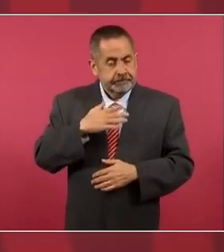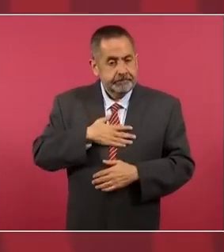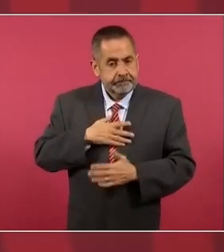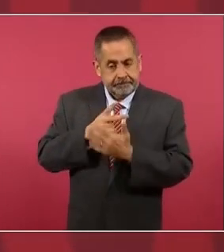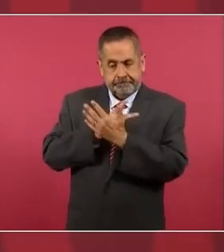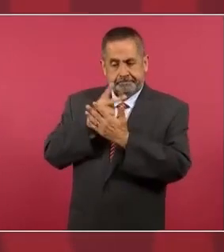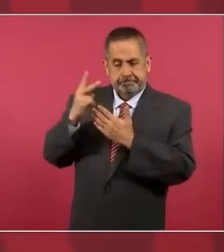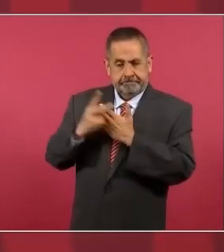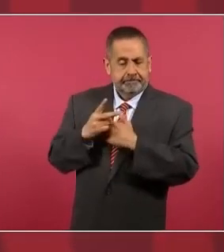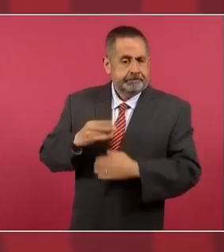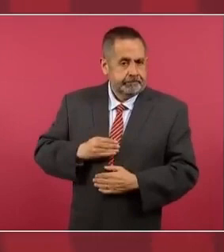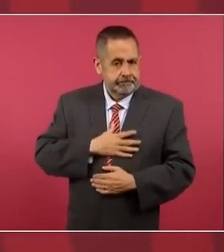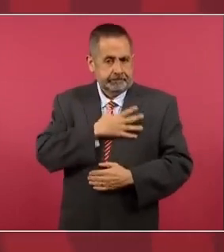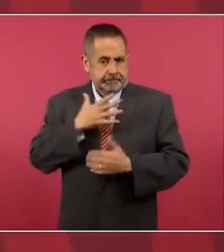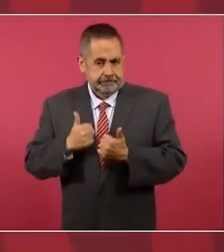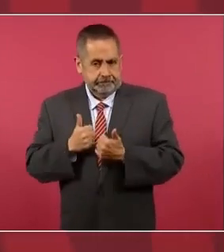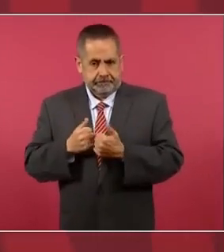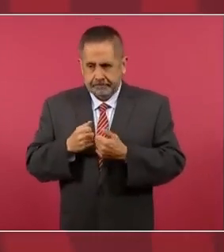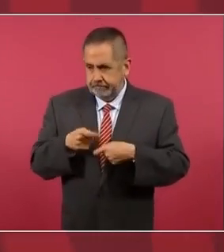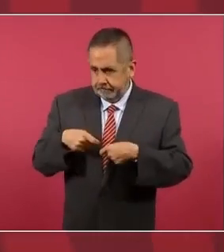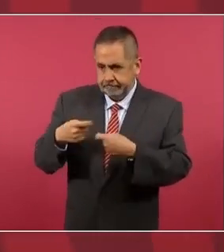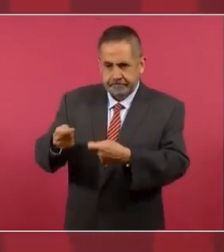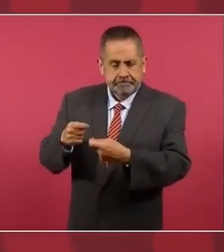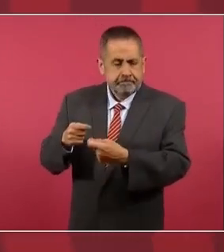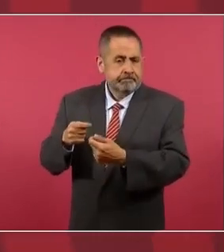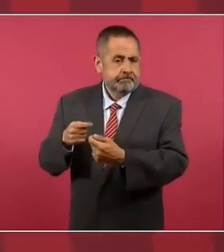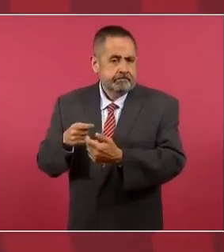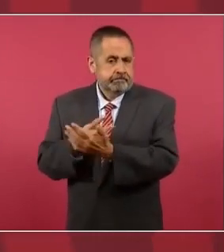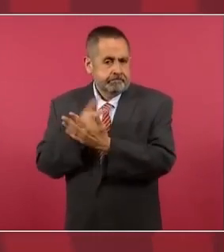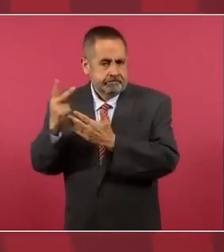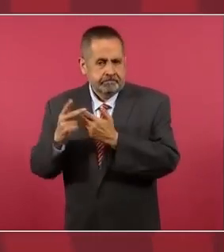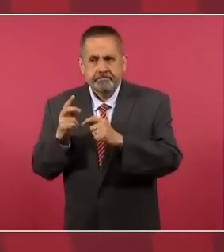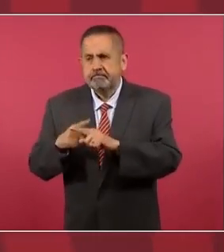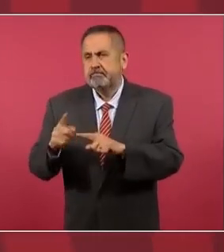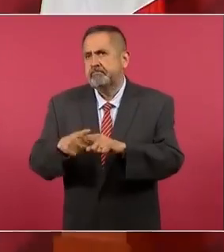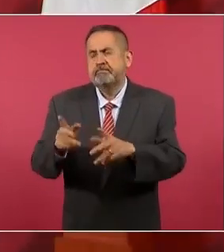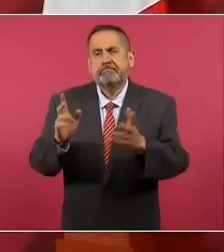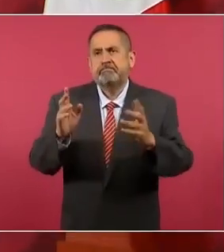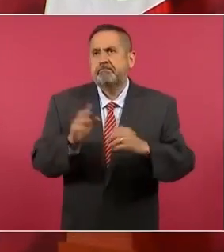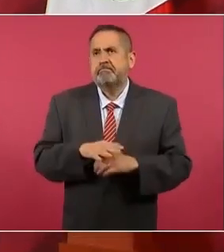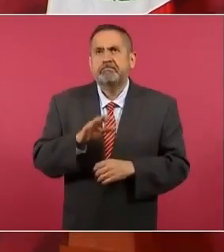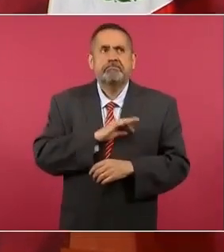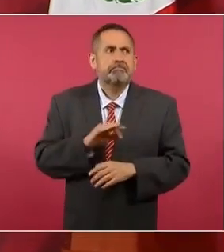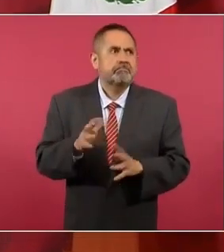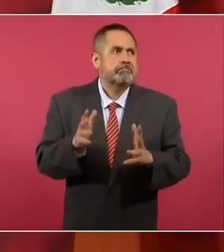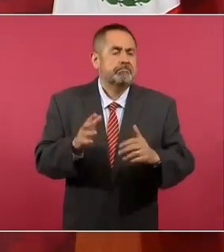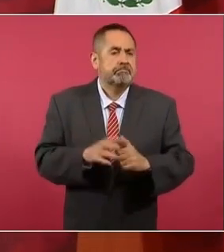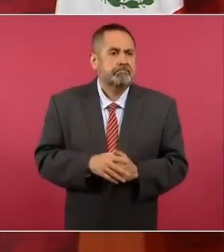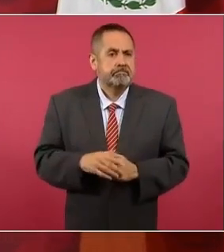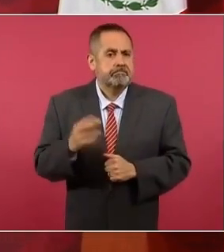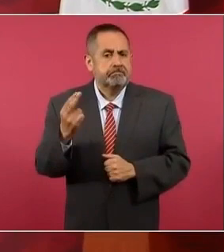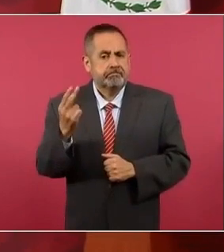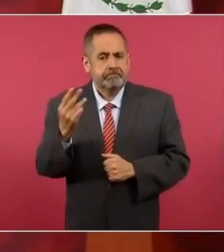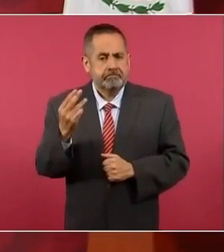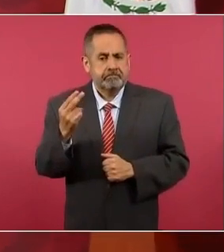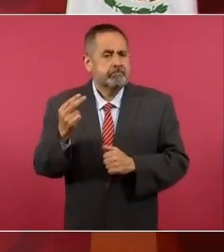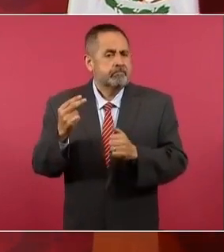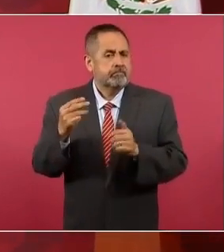bienestar, que estamos hablando de 25 millones